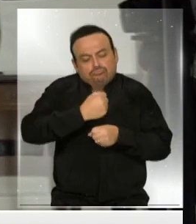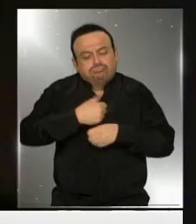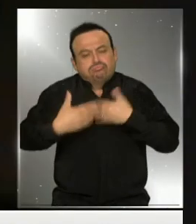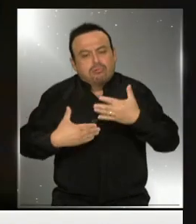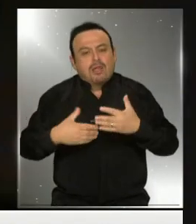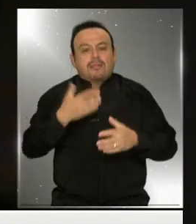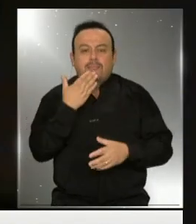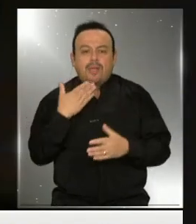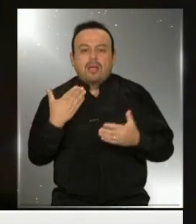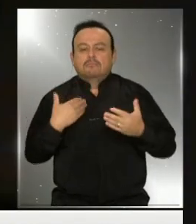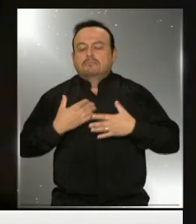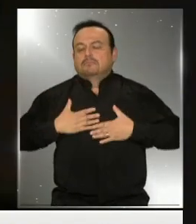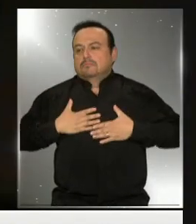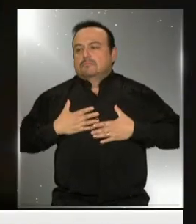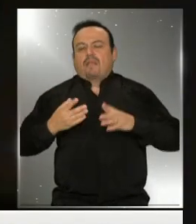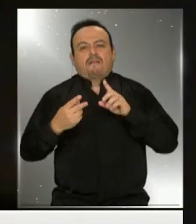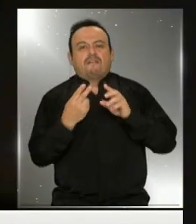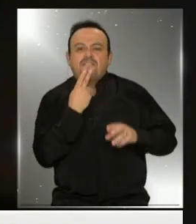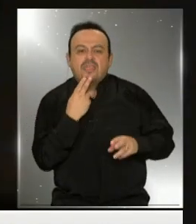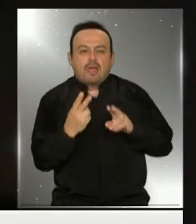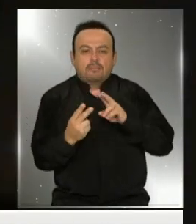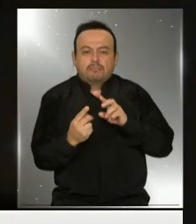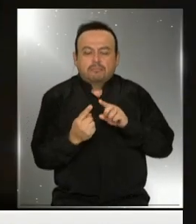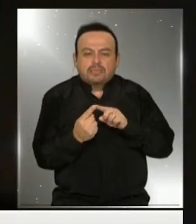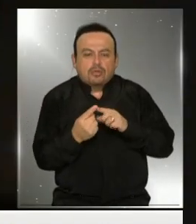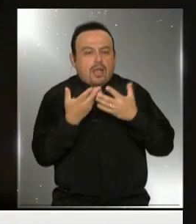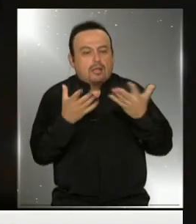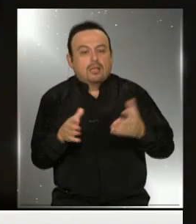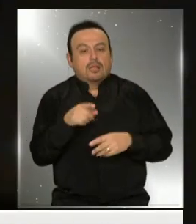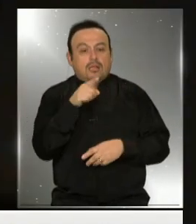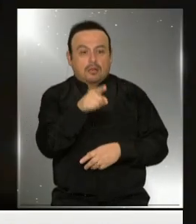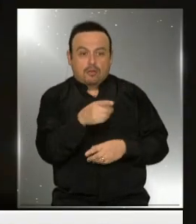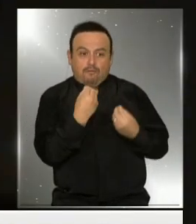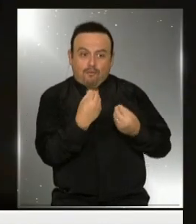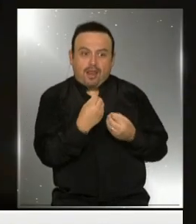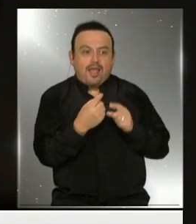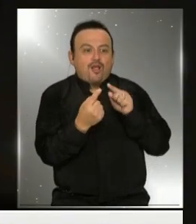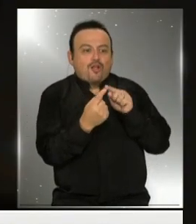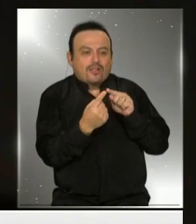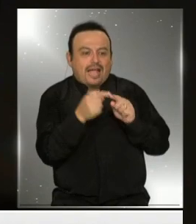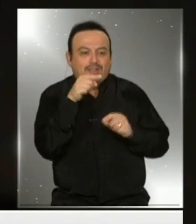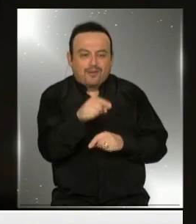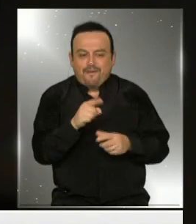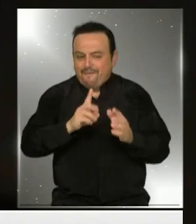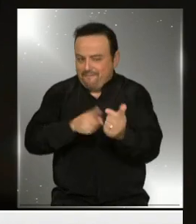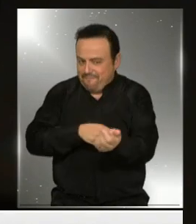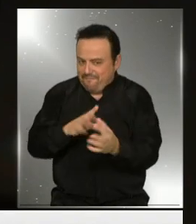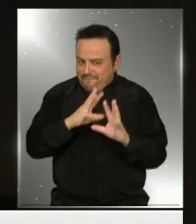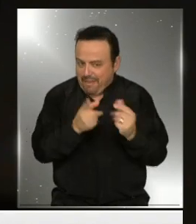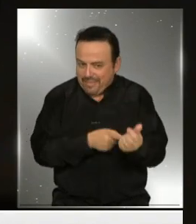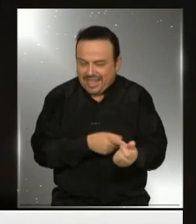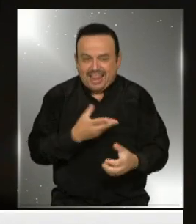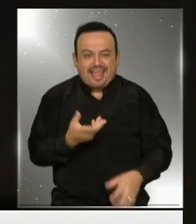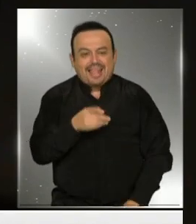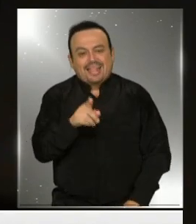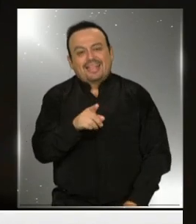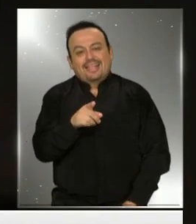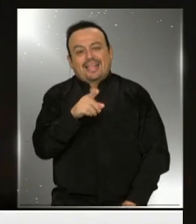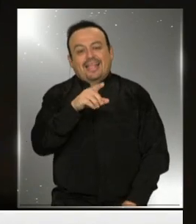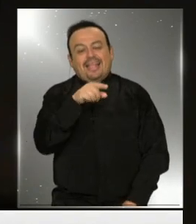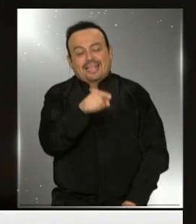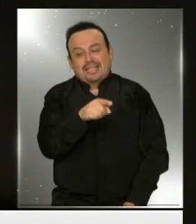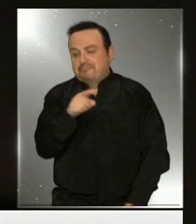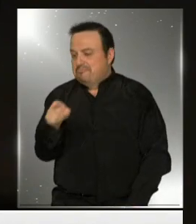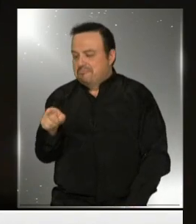Cristian y Fabiola que hayan tenido más contacto con su familia, que se sientan más libres, que le hayan mejorado su calidad de vida, igual como a Cristian y a